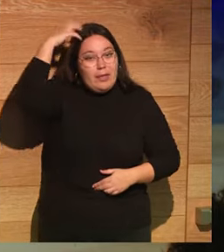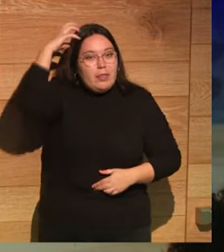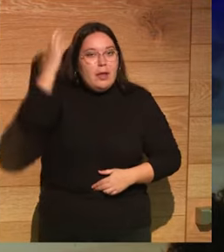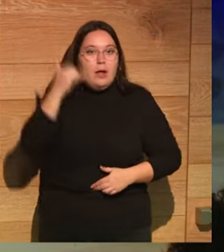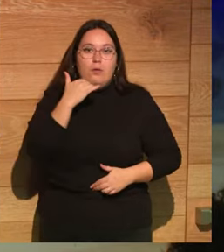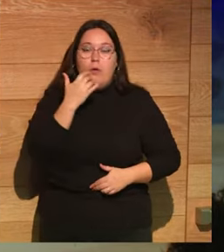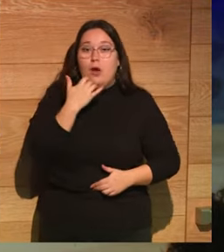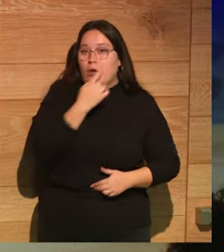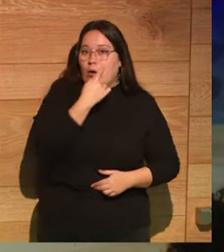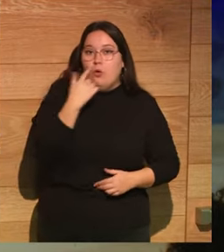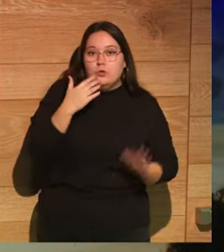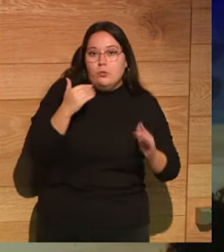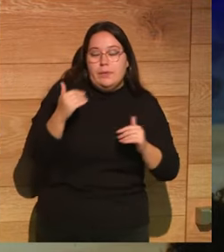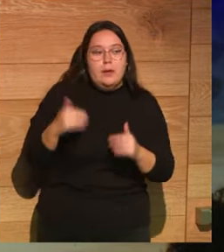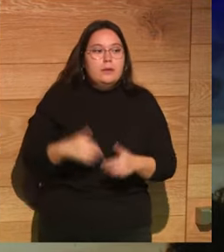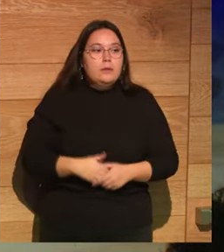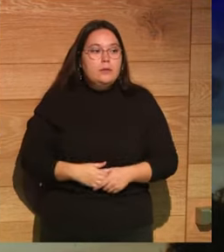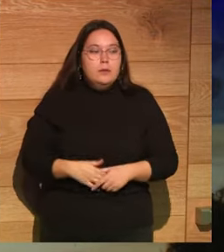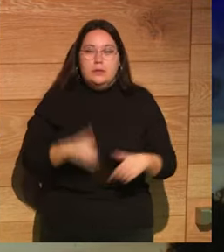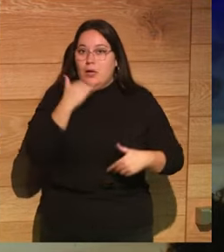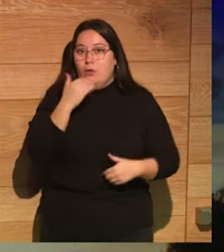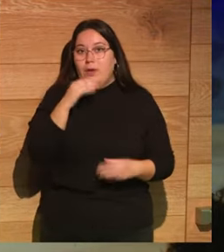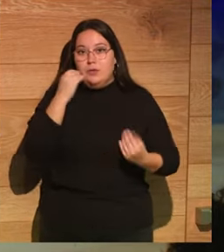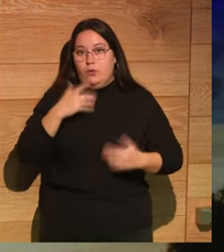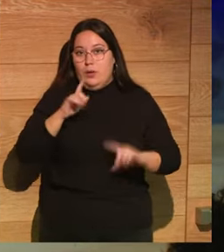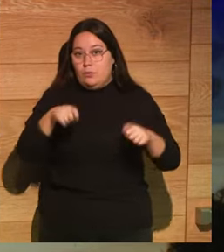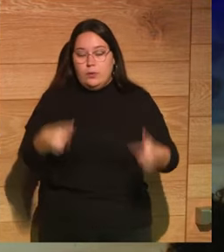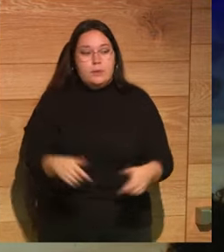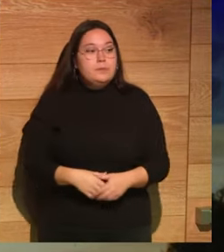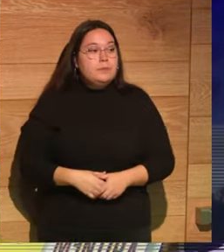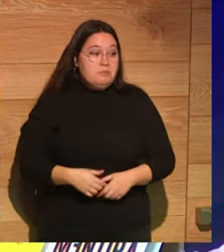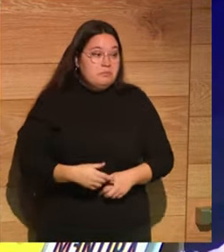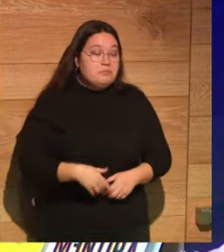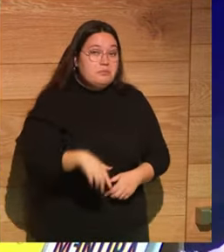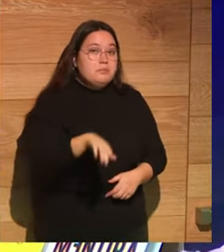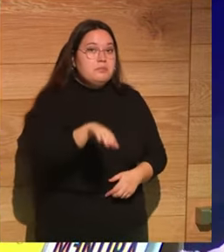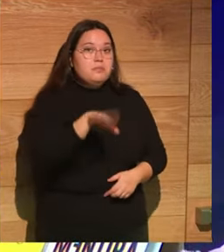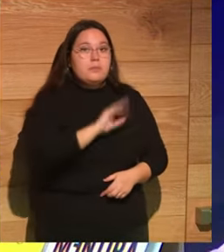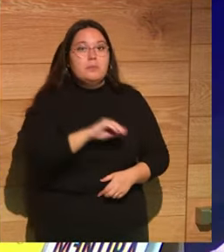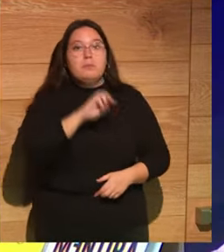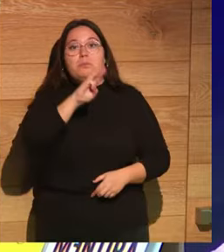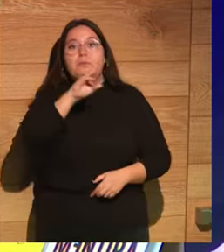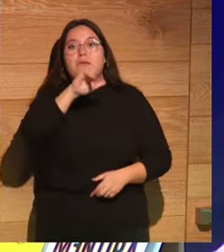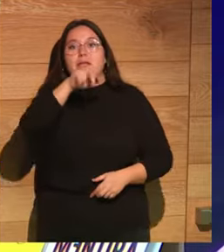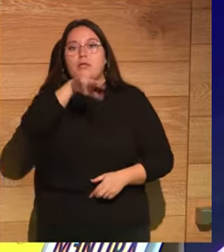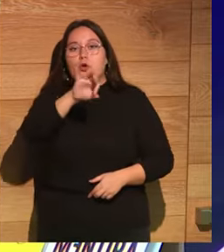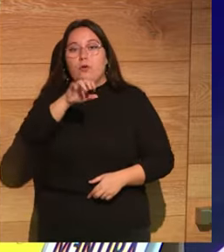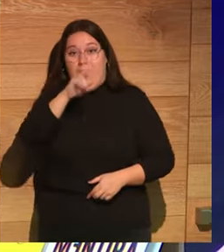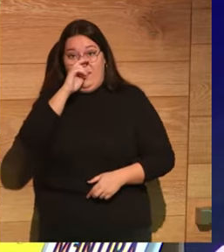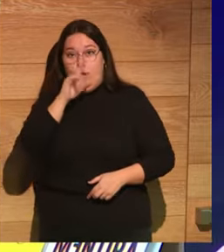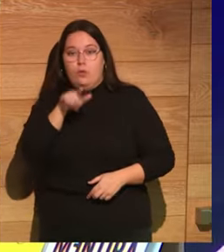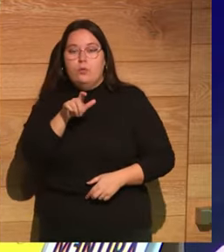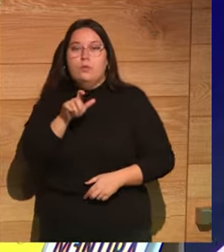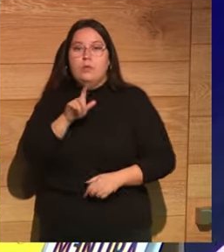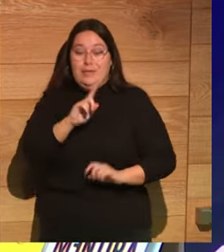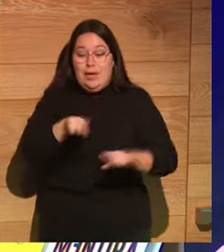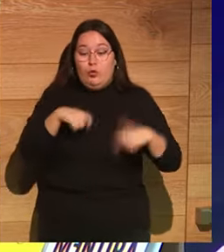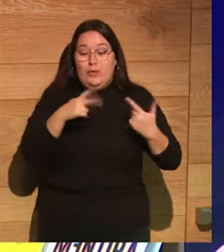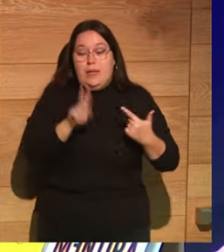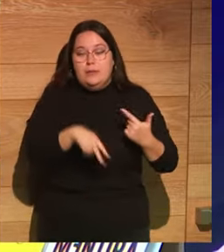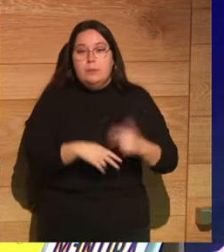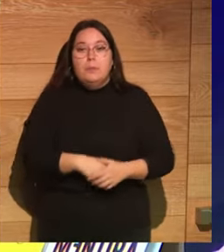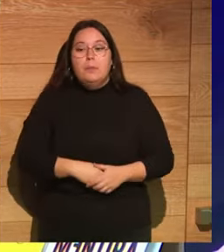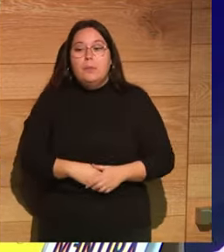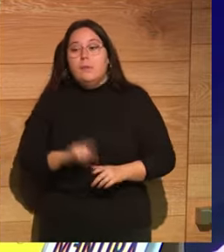ojitos aquí esto Plinio el Viejo en historia natural a ver claro hay que entender cómo Plinio el Viejo en ese sentido es un naturalista pero no lo podemos